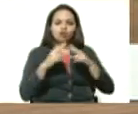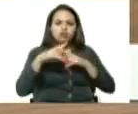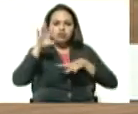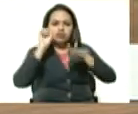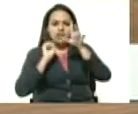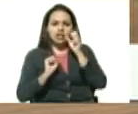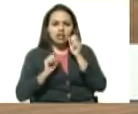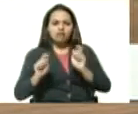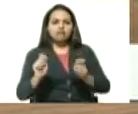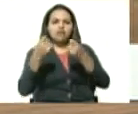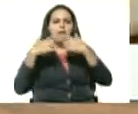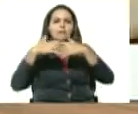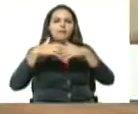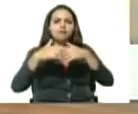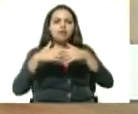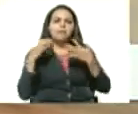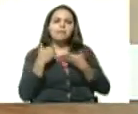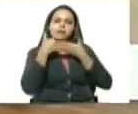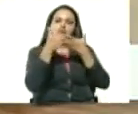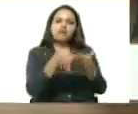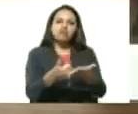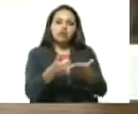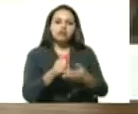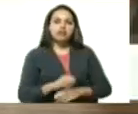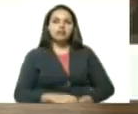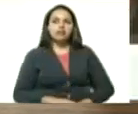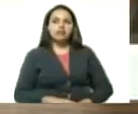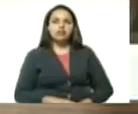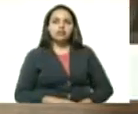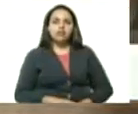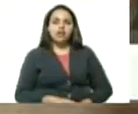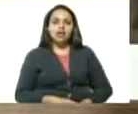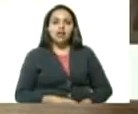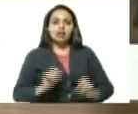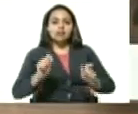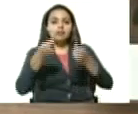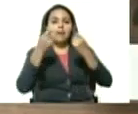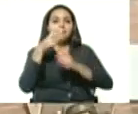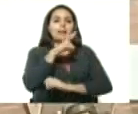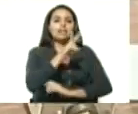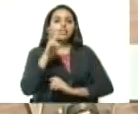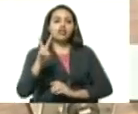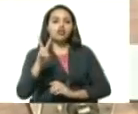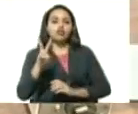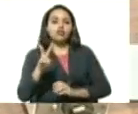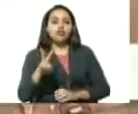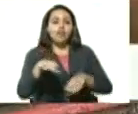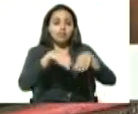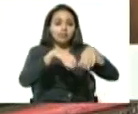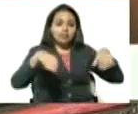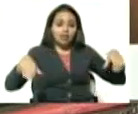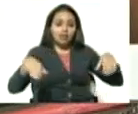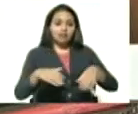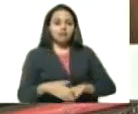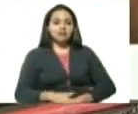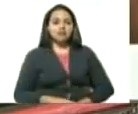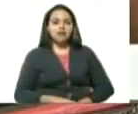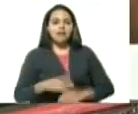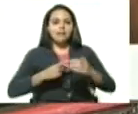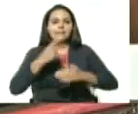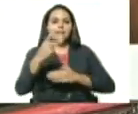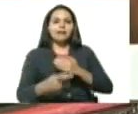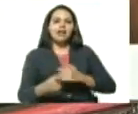que nosotros podamos recuperar, bien, pero vamos a recuperar 22 trenes, lo que hemos dominado el plan Tren Caracas,